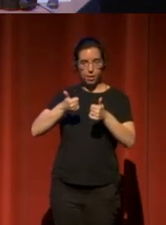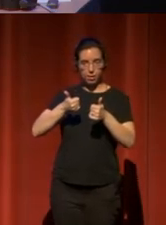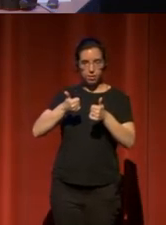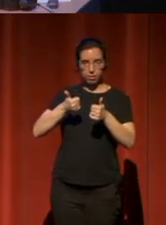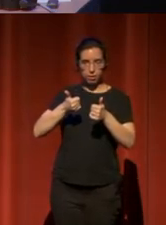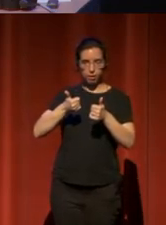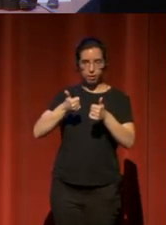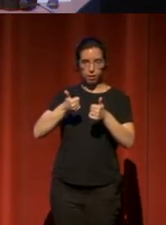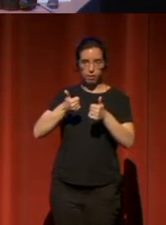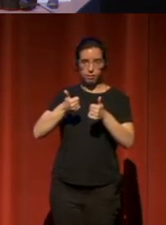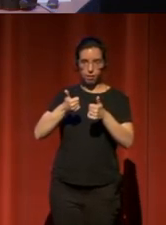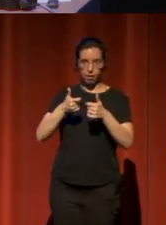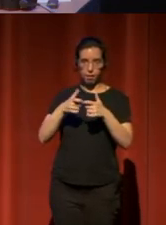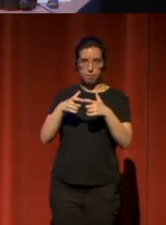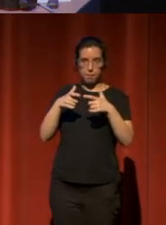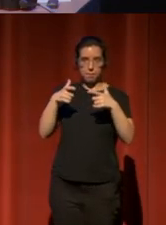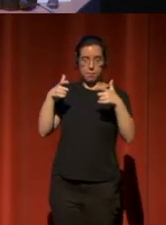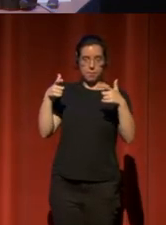dimensión más ambiciosa,